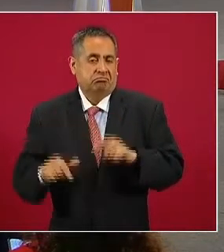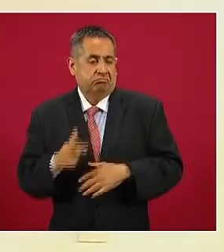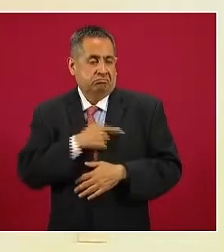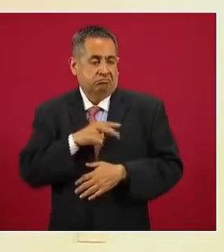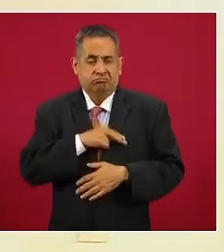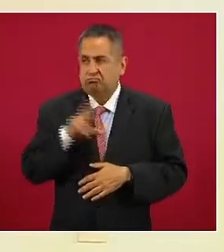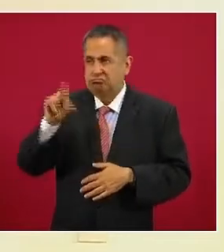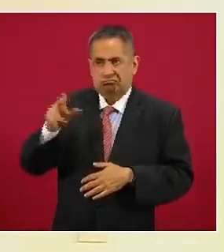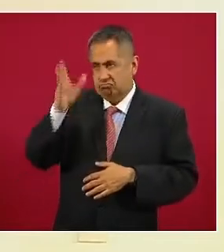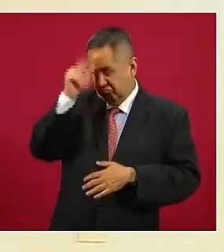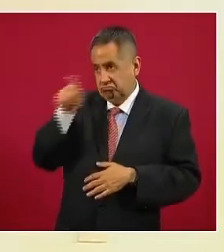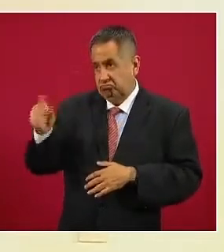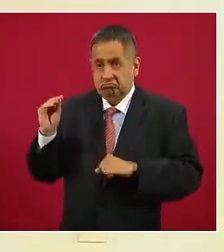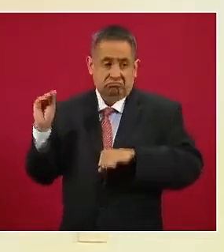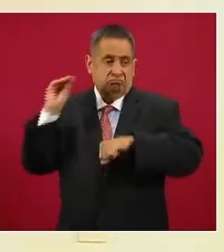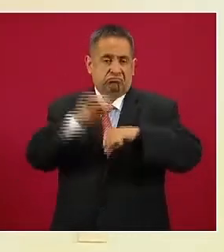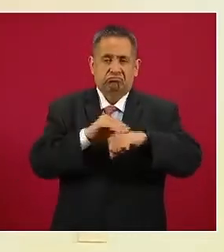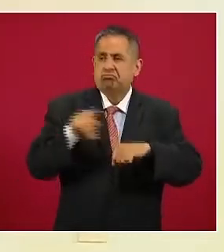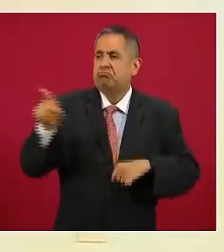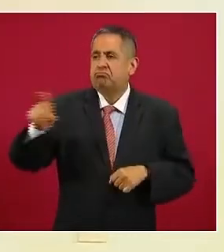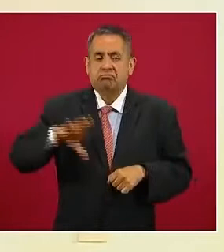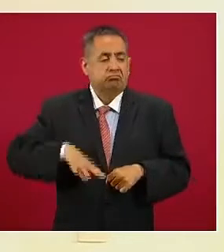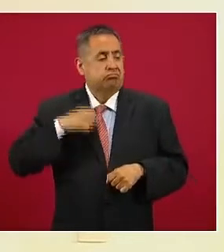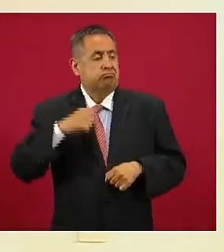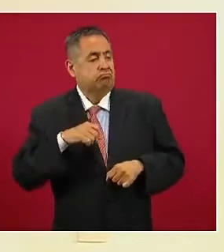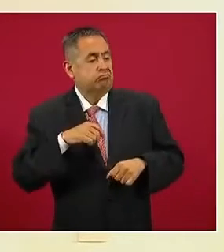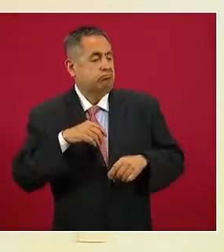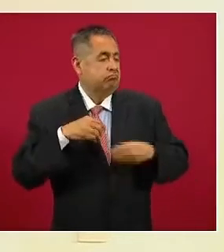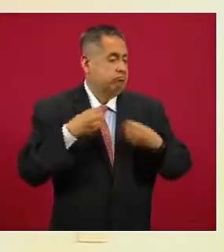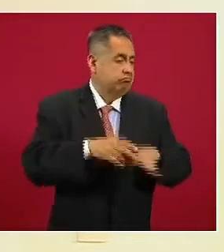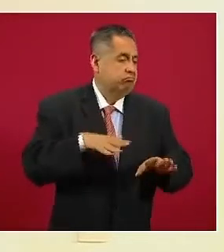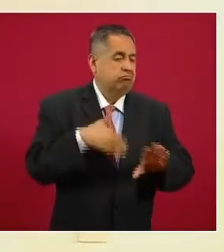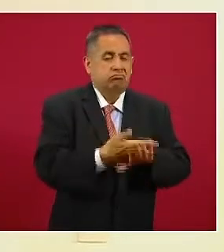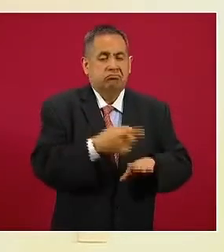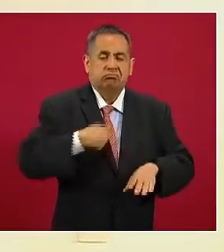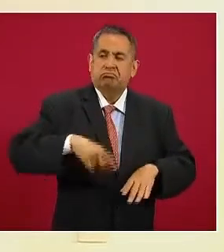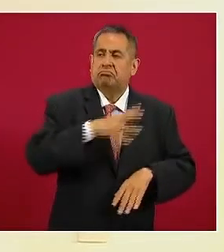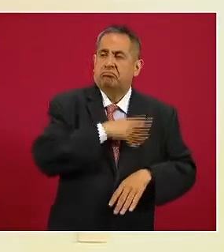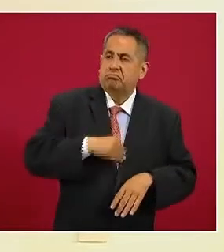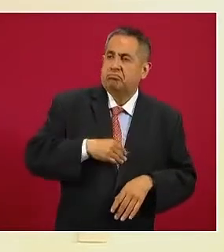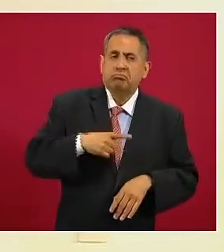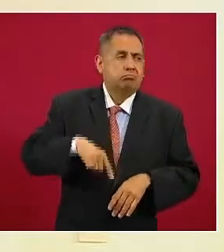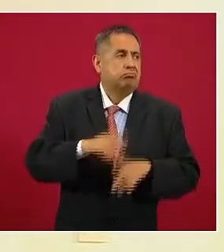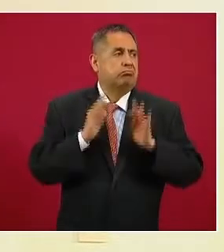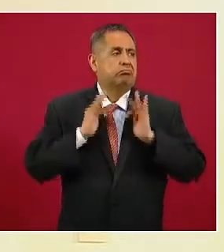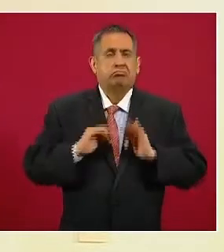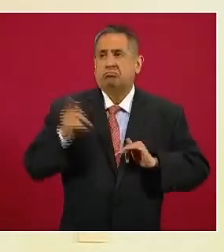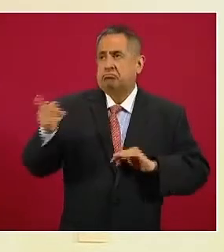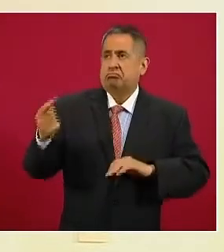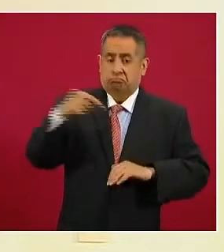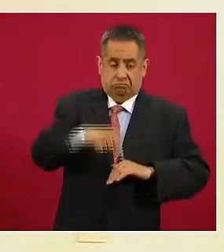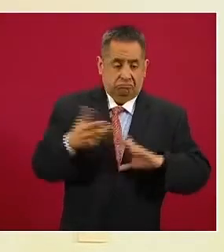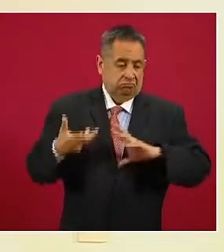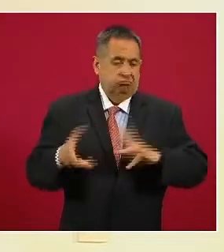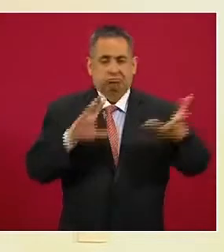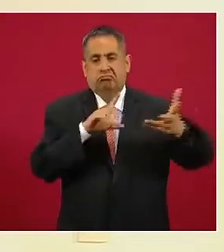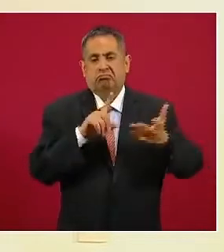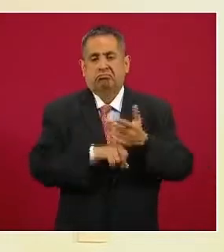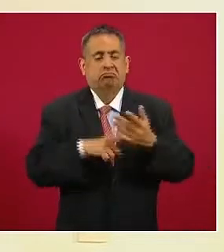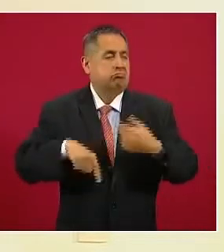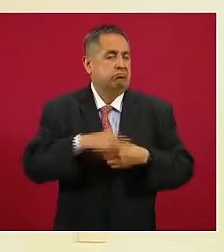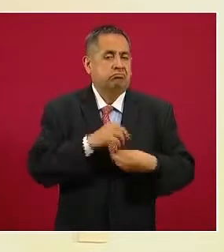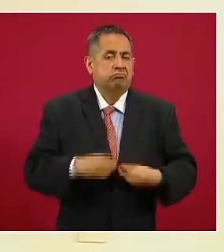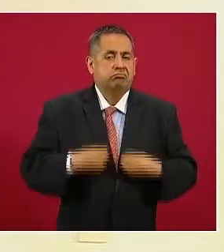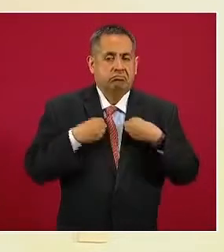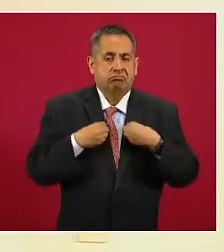a permitir su instalación porque solo vienen a abusar de nuestros hijos y familias y a interrumpir la tranquilidad y la paz en la que vivimos los ahumadenses